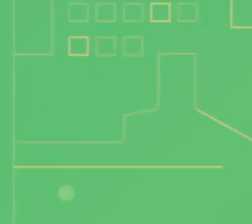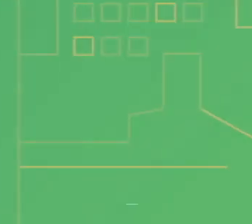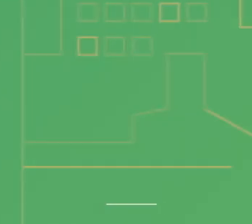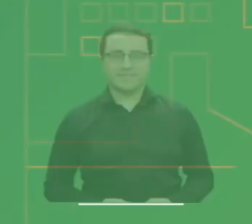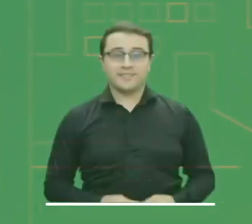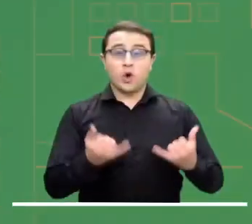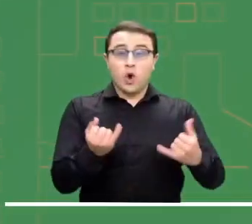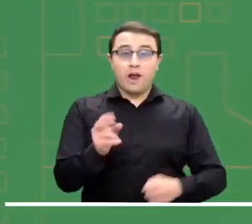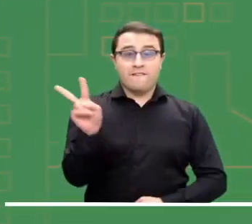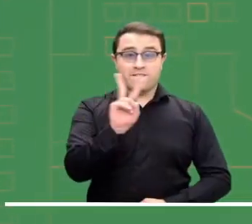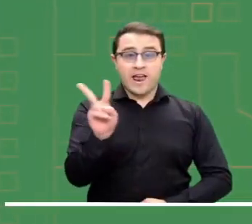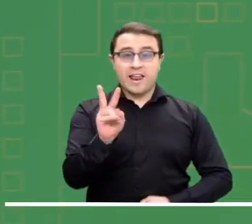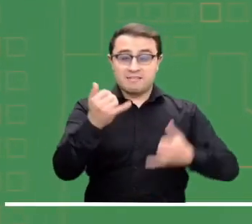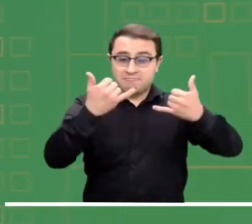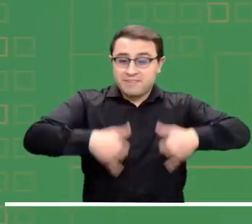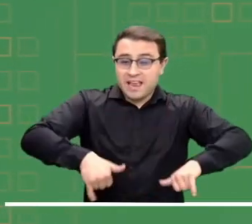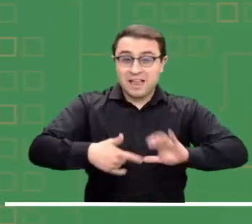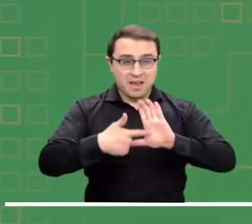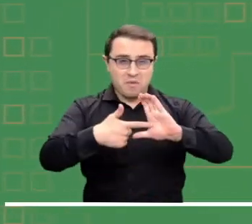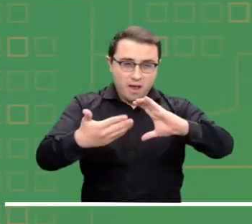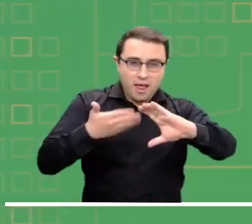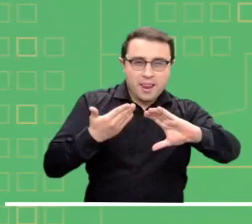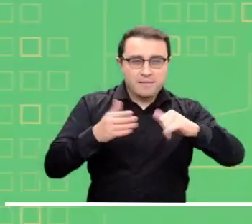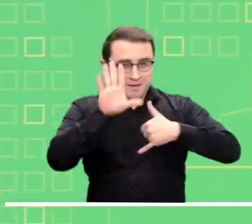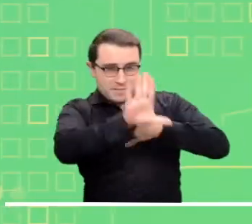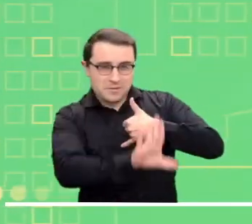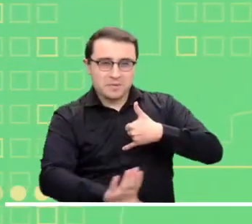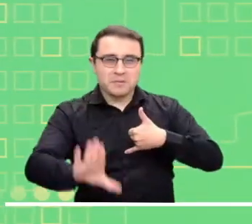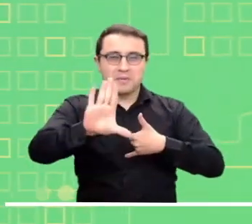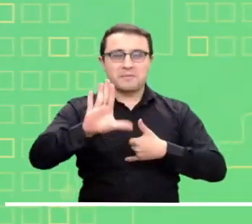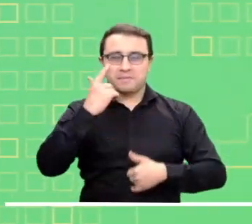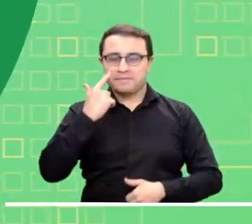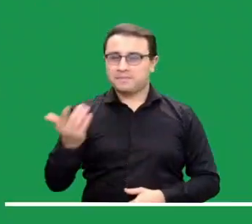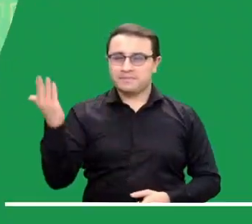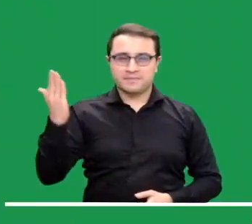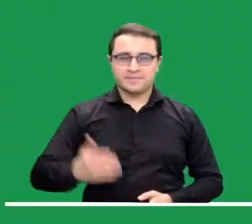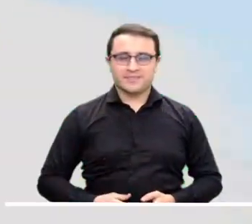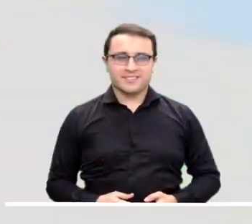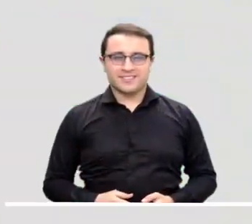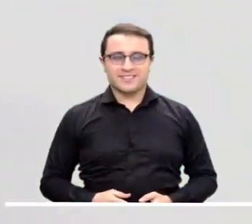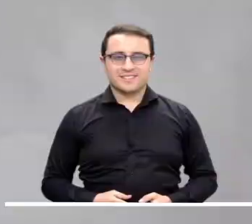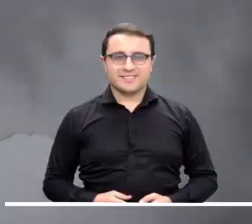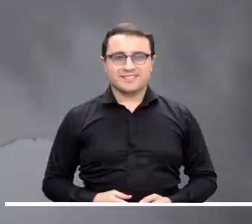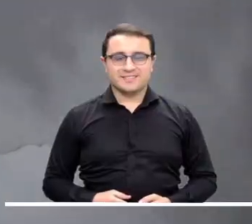Cerramos este viernes con la información más reciente del pronóstico del tiempo en las diferentes regiones del país.